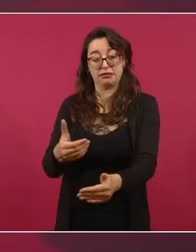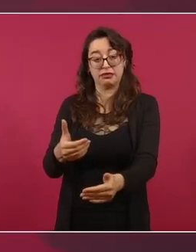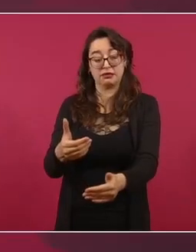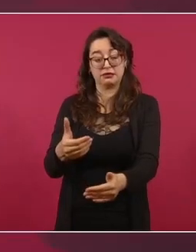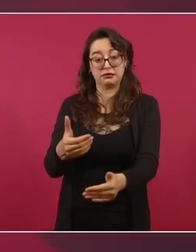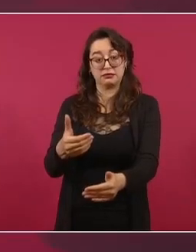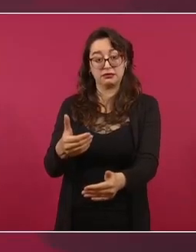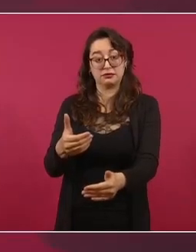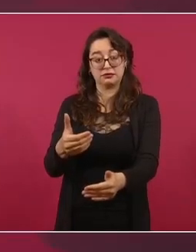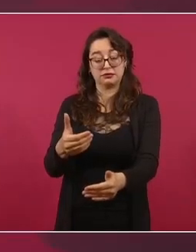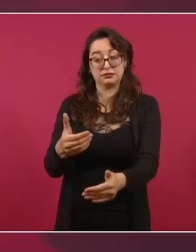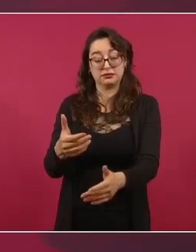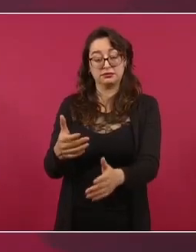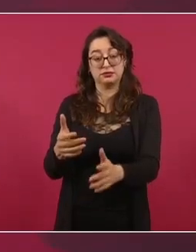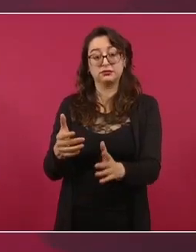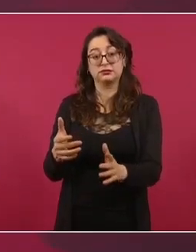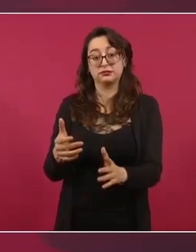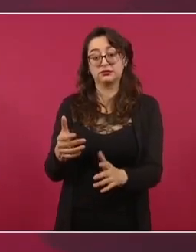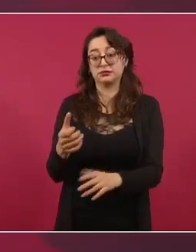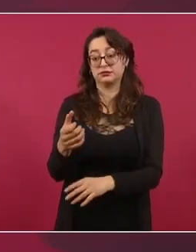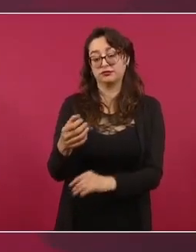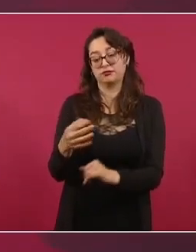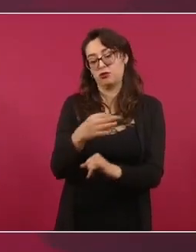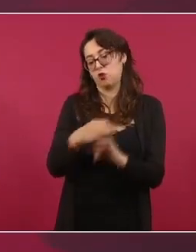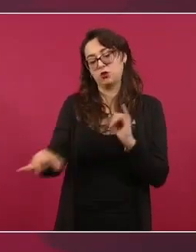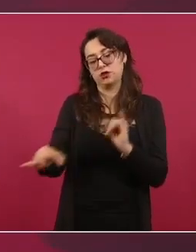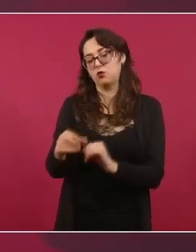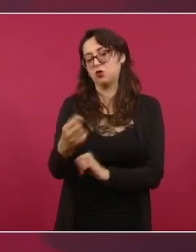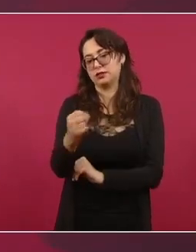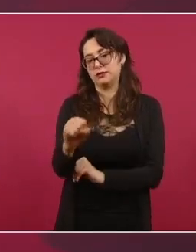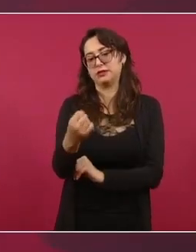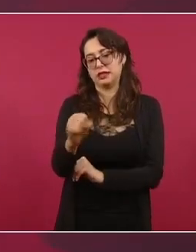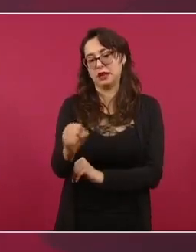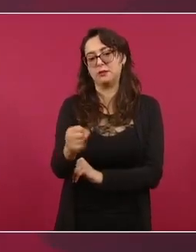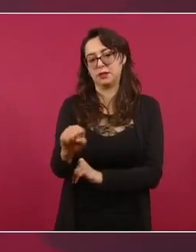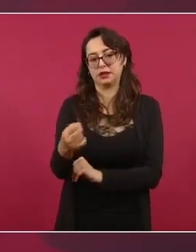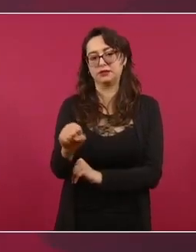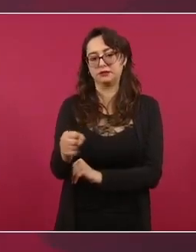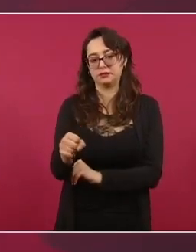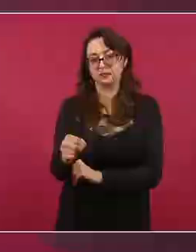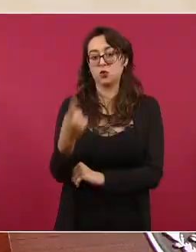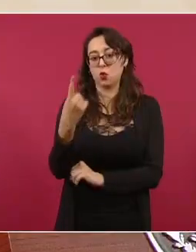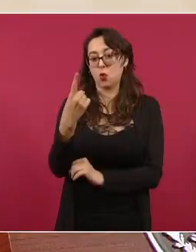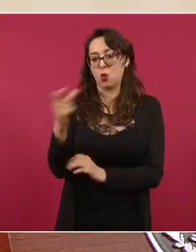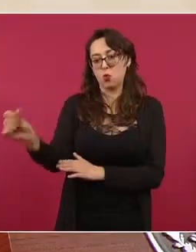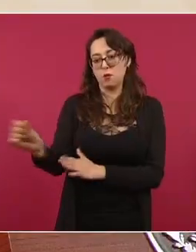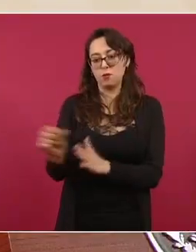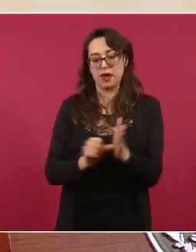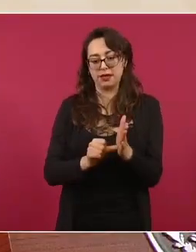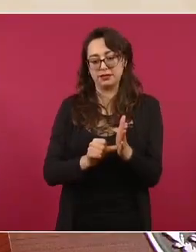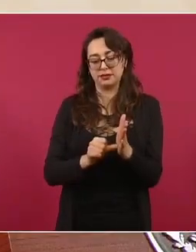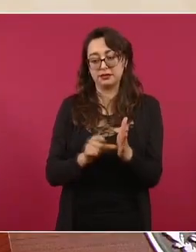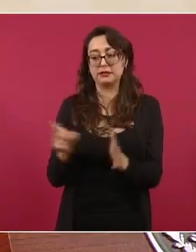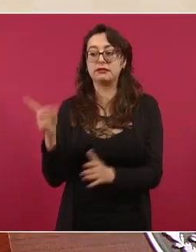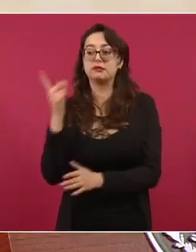ser a finales de septiembre, van a tener un mes y